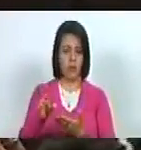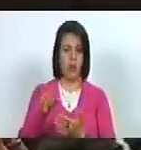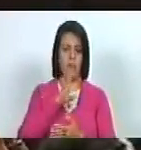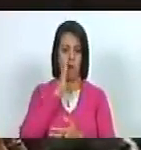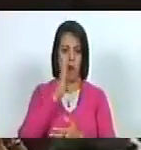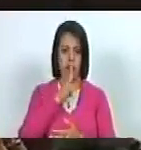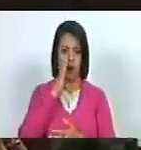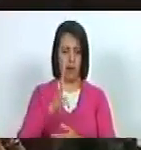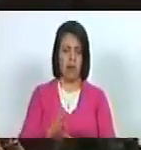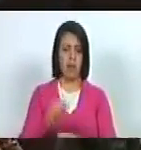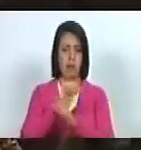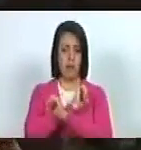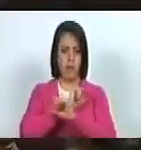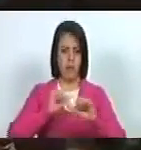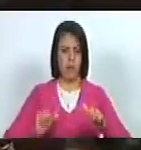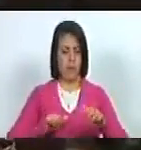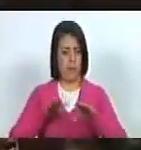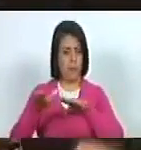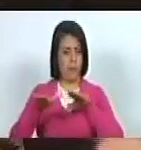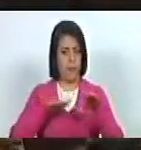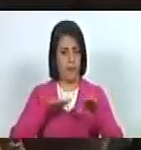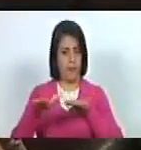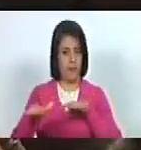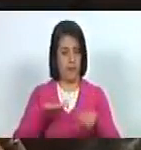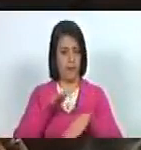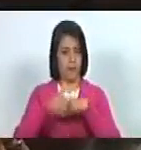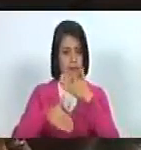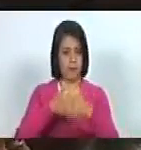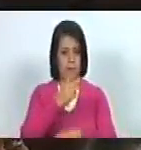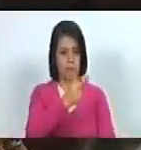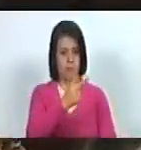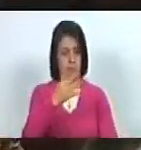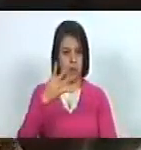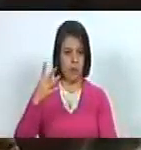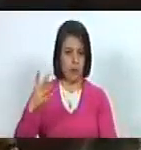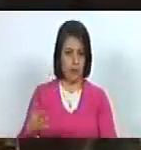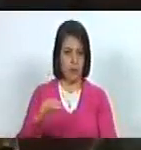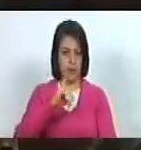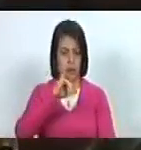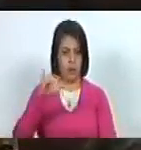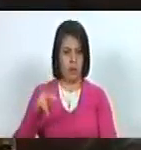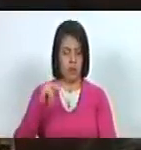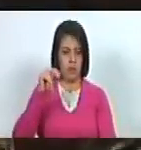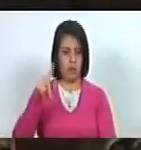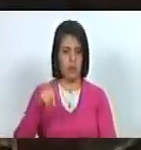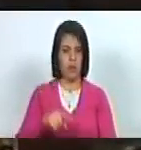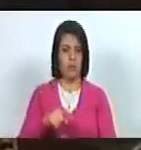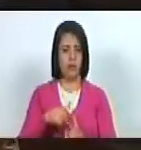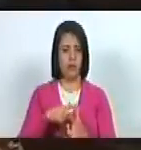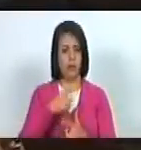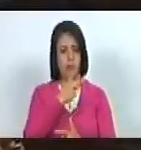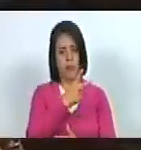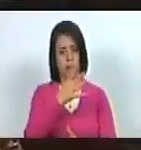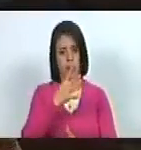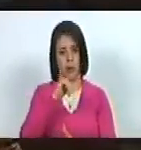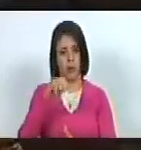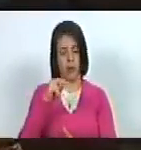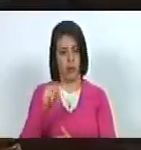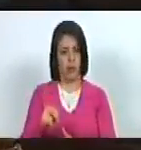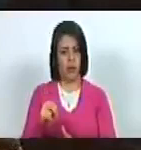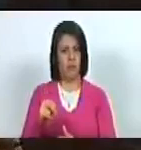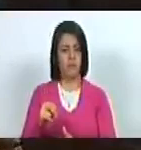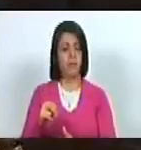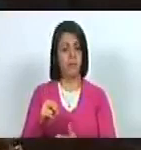Varinas Portuguesa Cogedes pasando el 24 de junio los 24 de junio por el